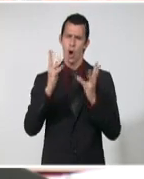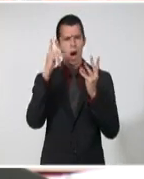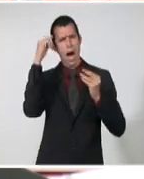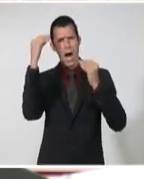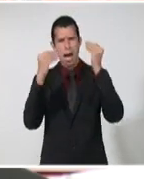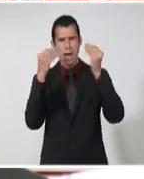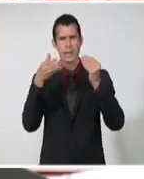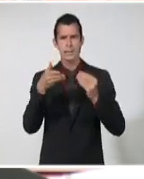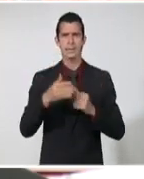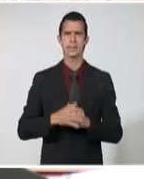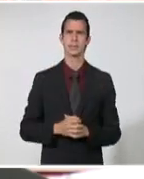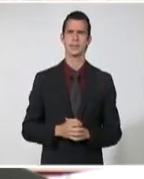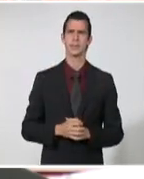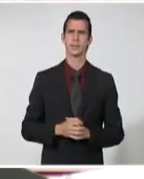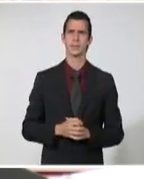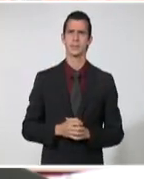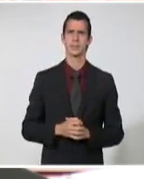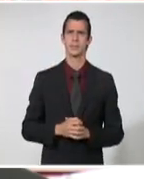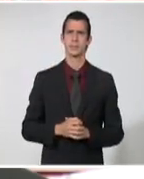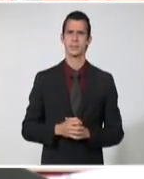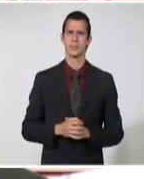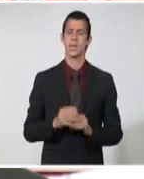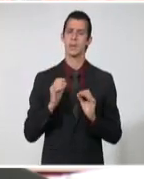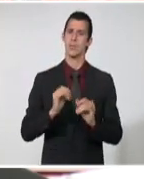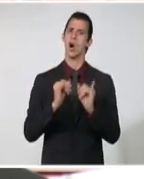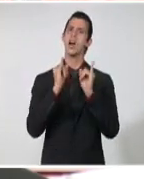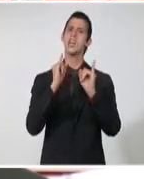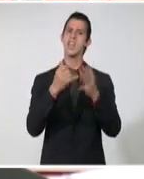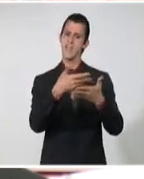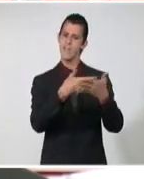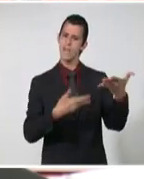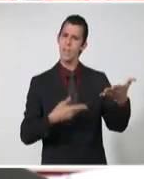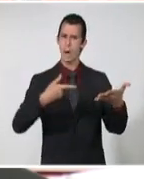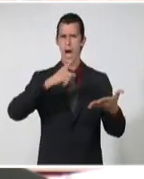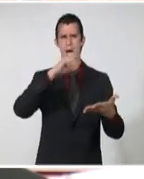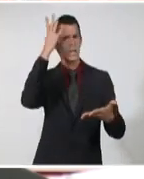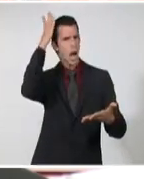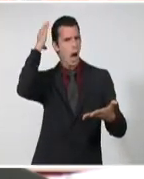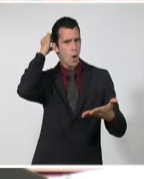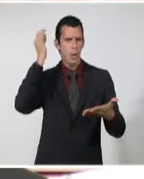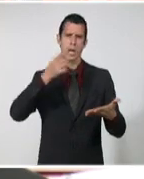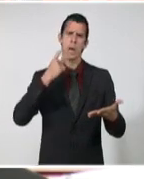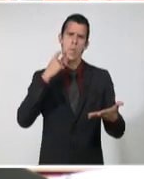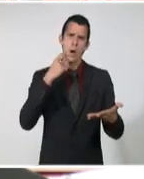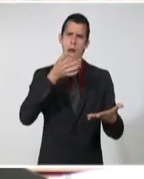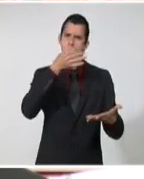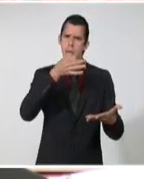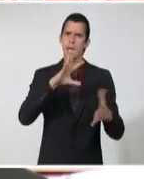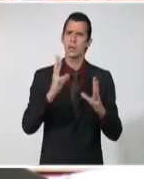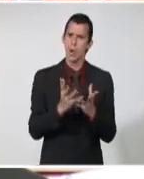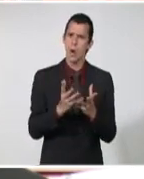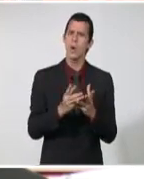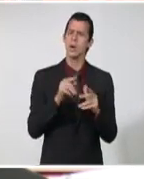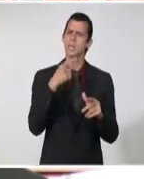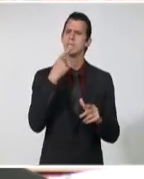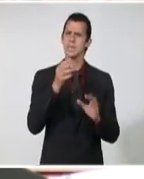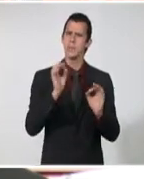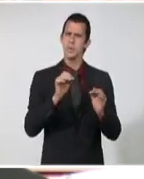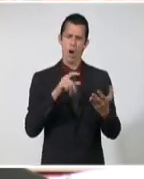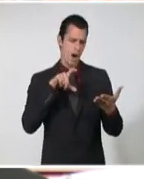venceremos a nuestro comandante en jefe, que también está en la presencia de nuestro general de Ejército, el soldado fiel,